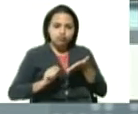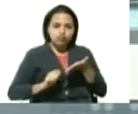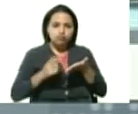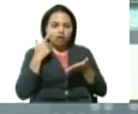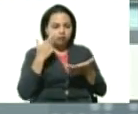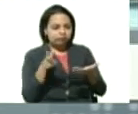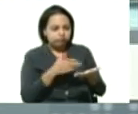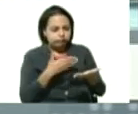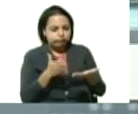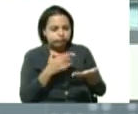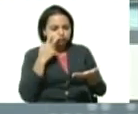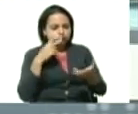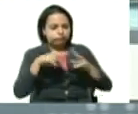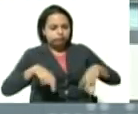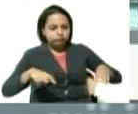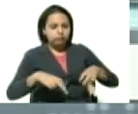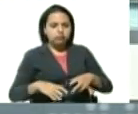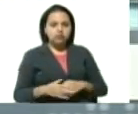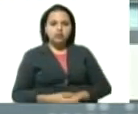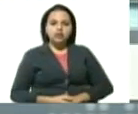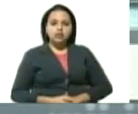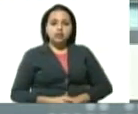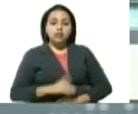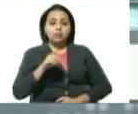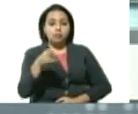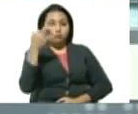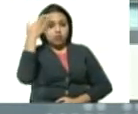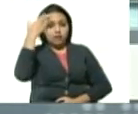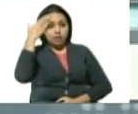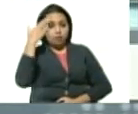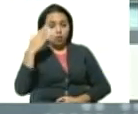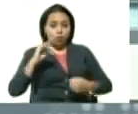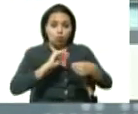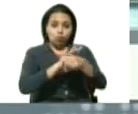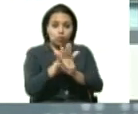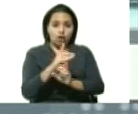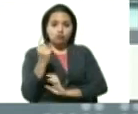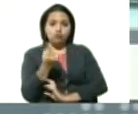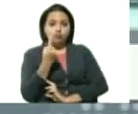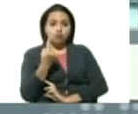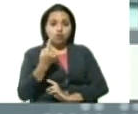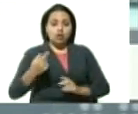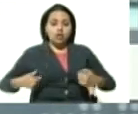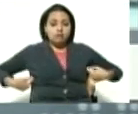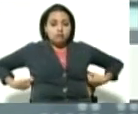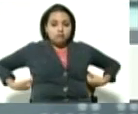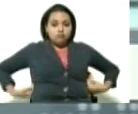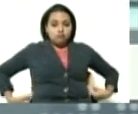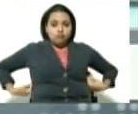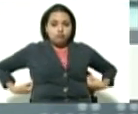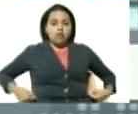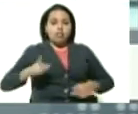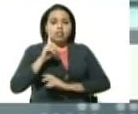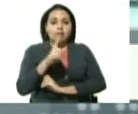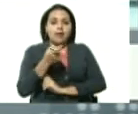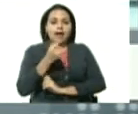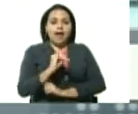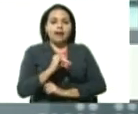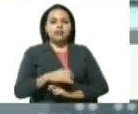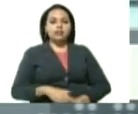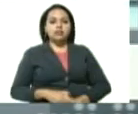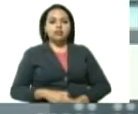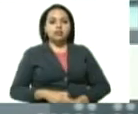su fisiopatología ya hoy sabemos que el coronavirus no solamente afecta la vía respiratoria también tenemos